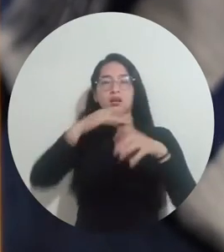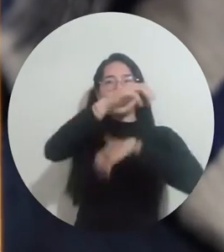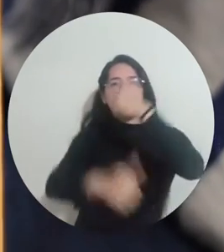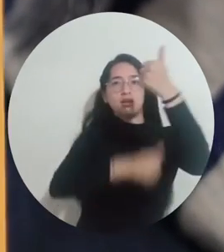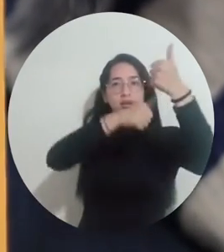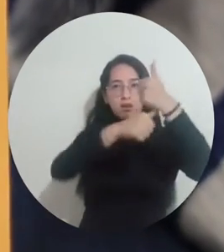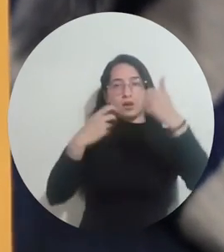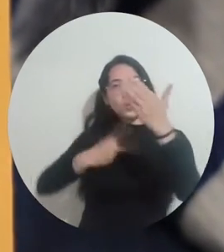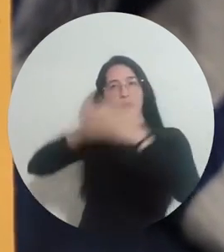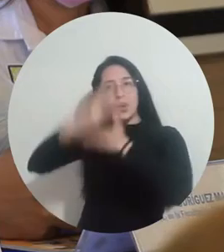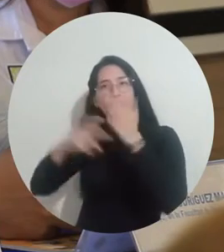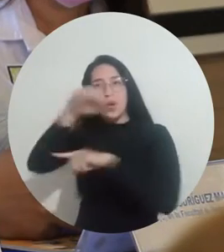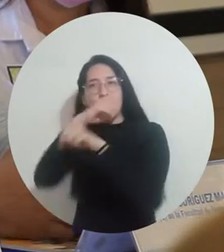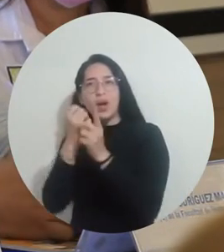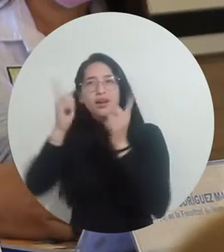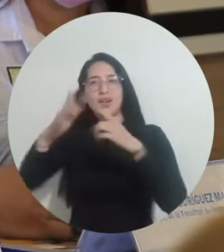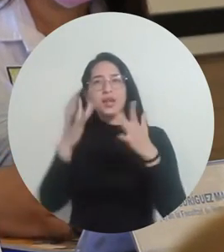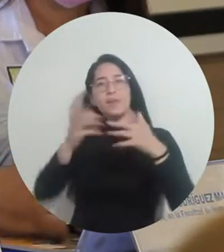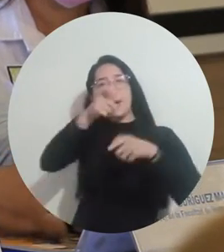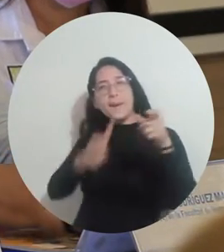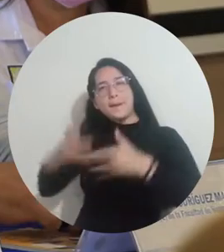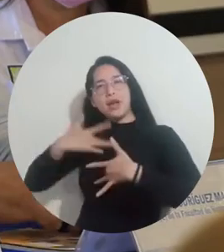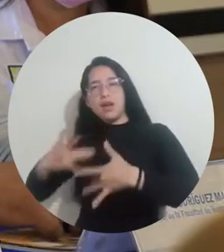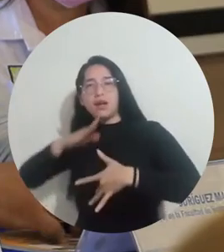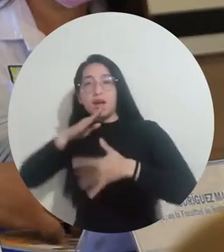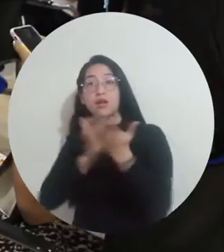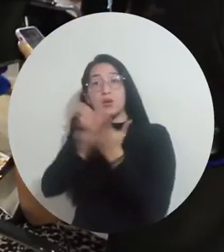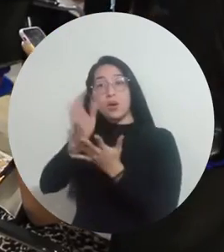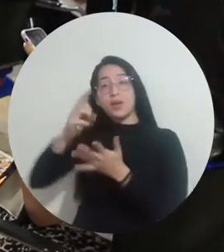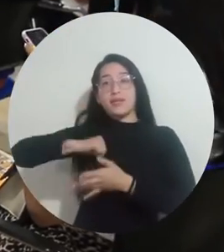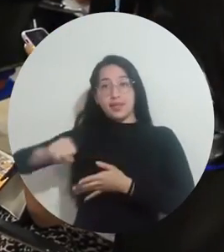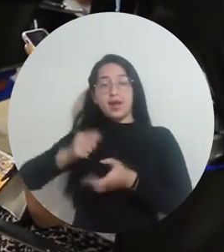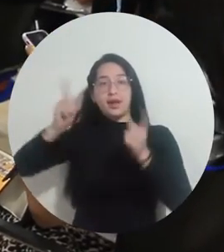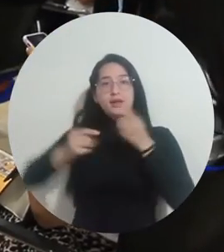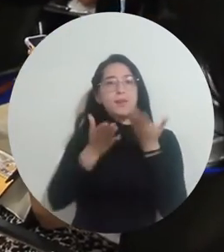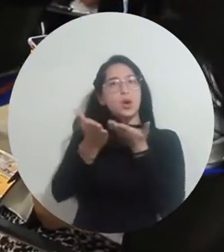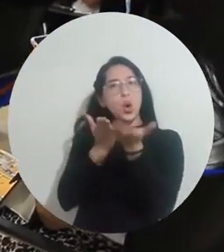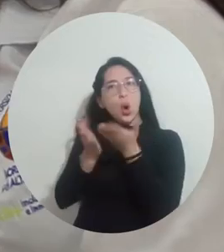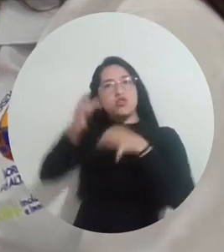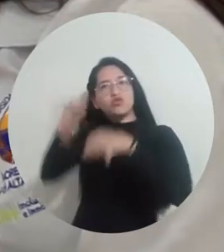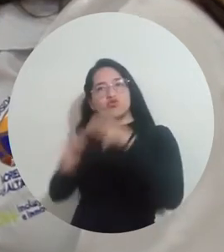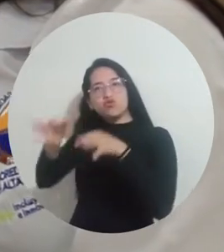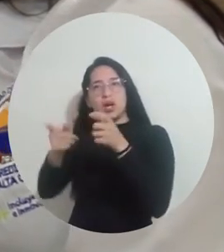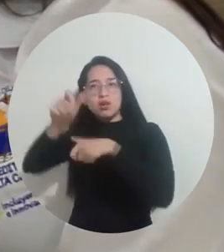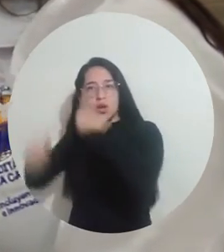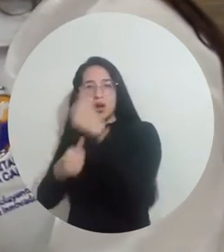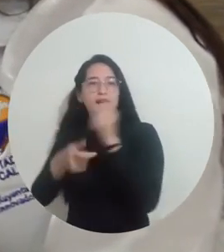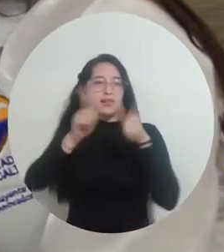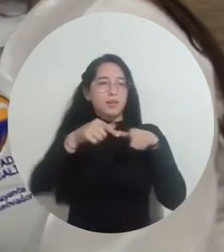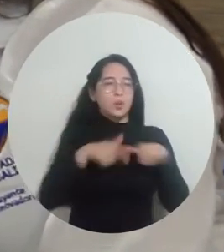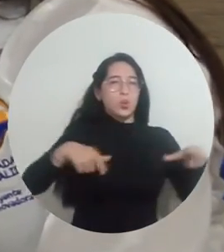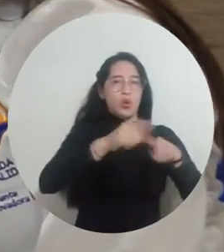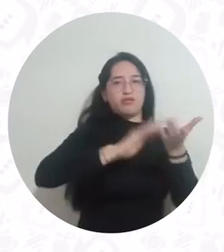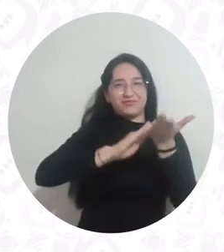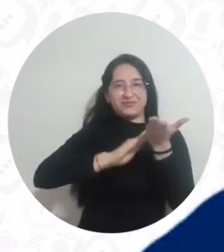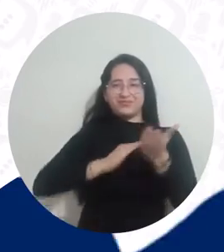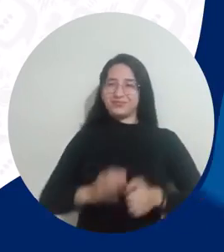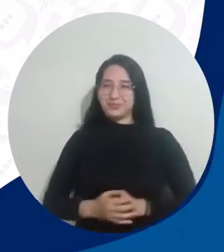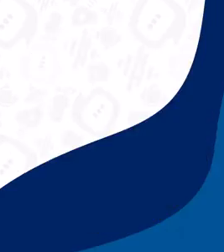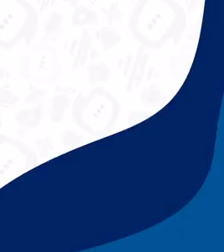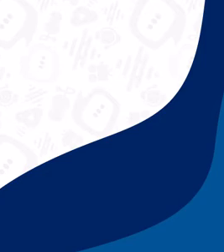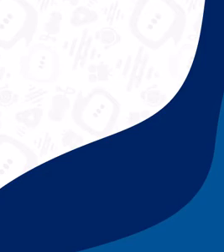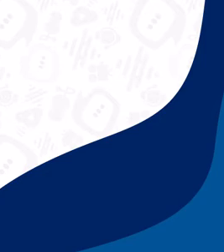Vicerrectoría de Extensión y Proyección Social a través del Voluntariado, el Programa de Derecho y el Consultorio Jurídico y Centro de Conciliación.